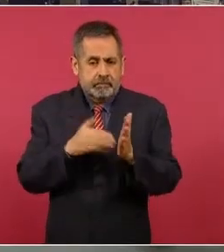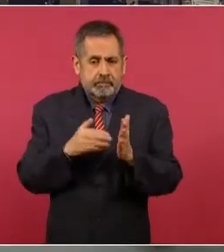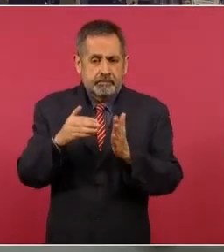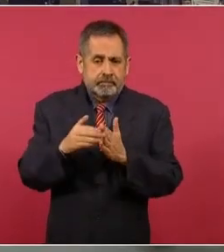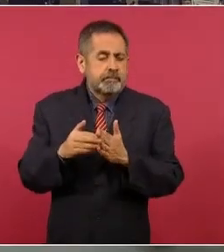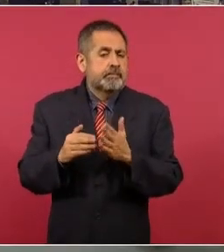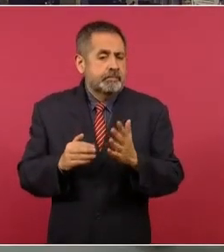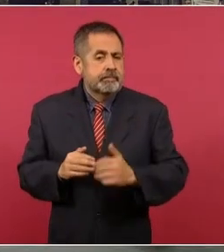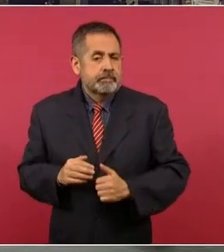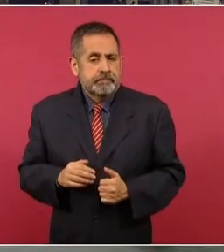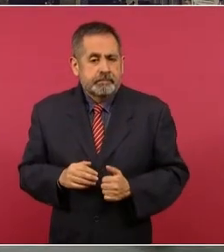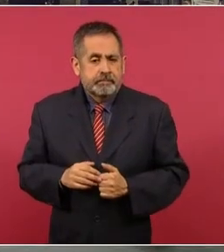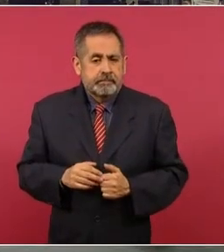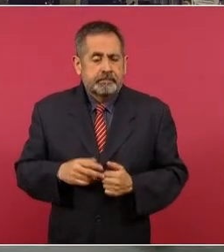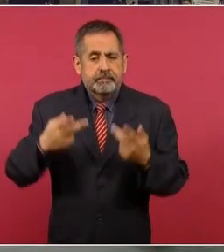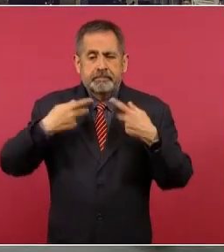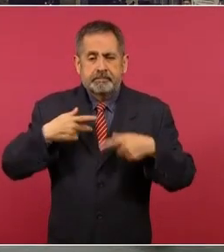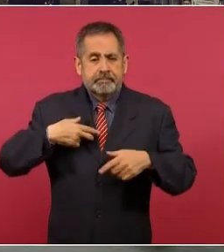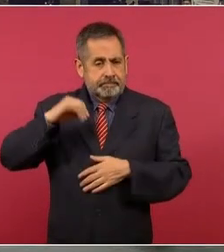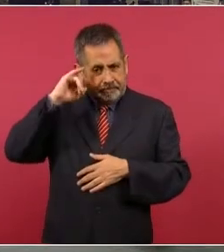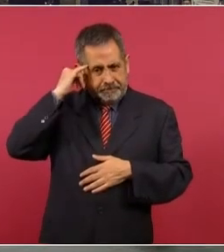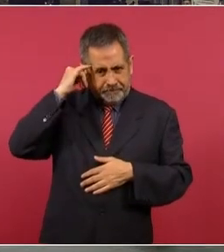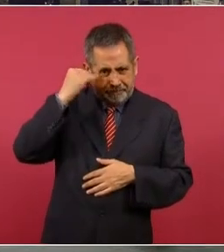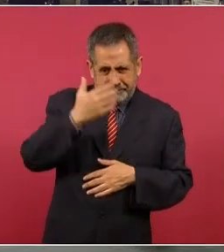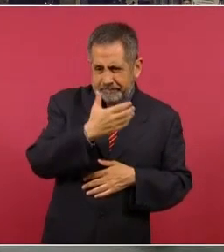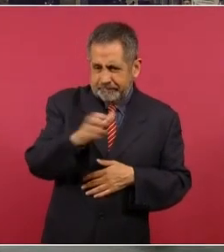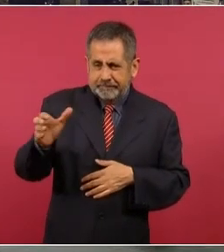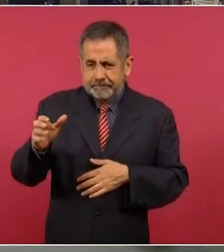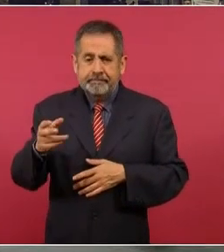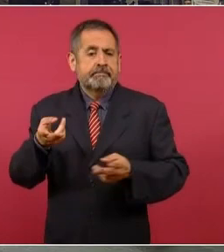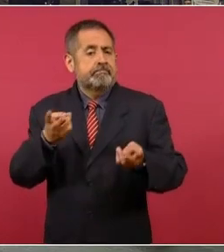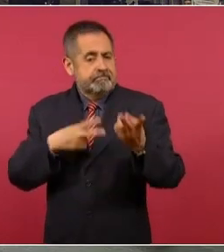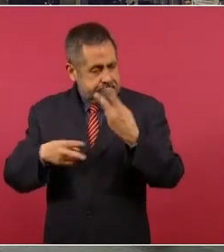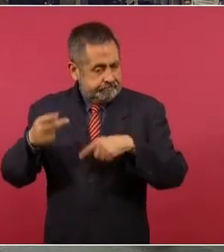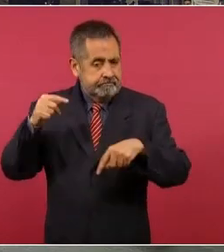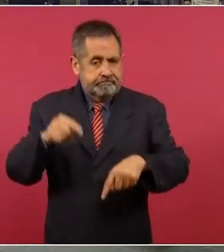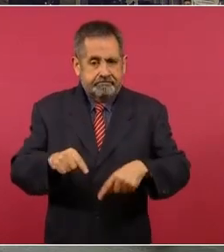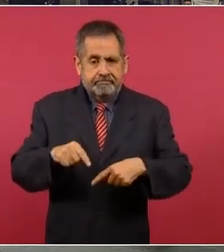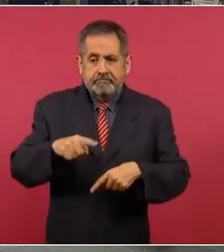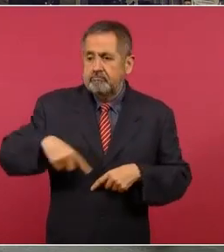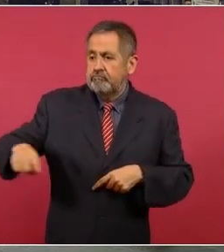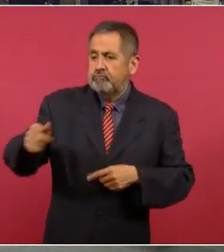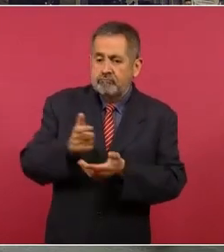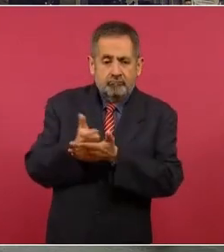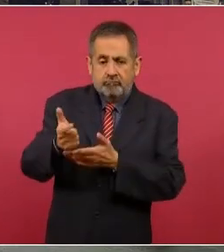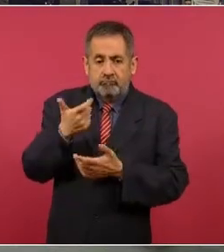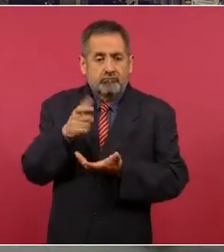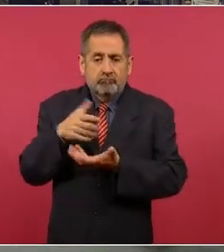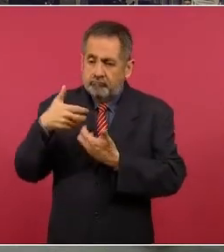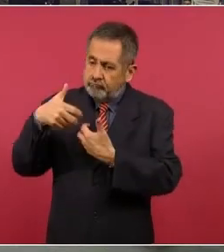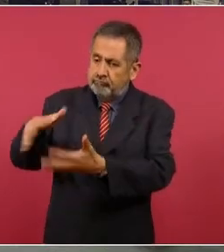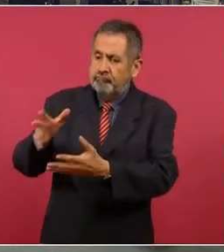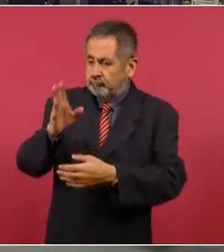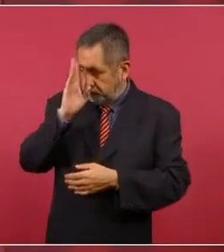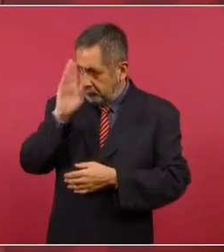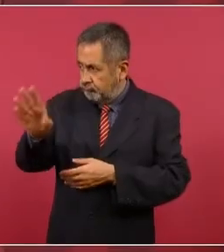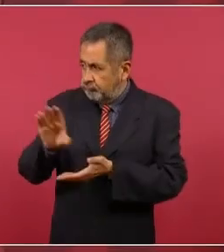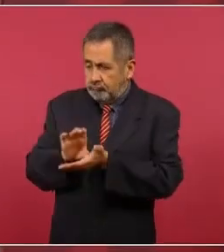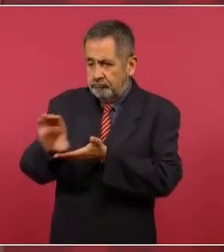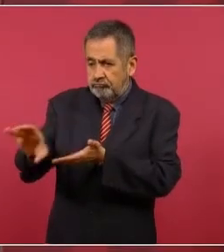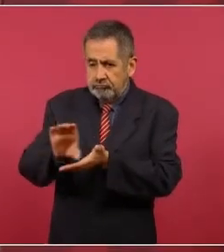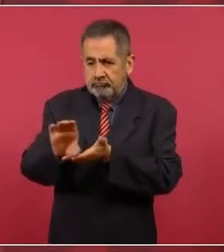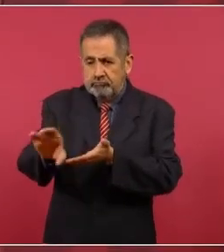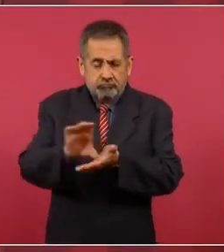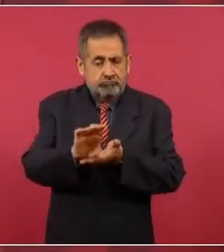de campesinos que reciben de manera directa un